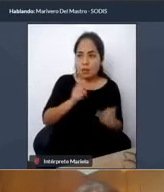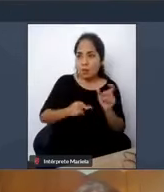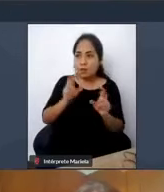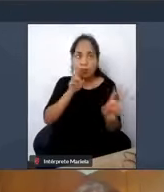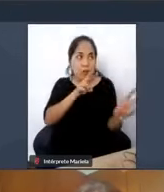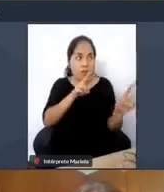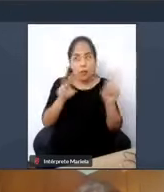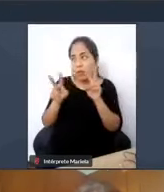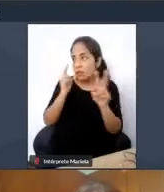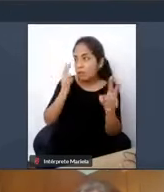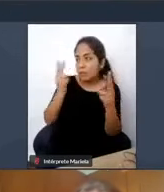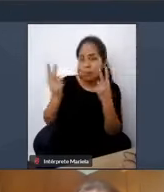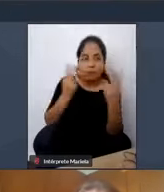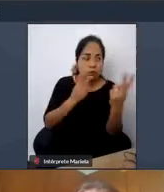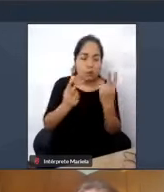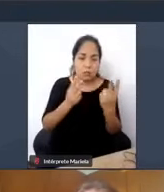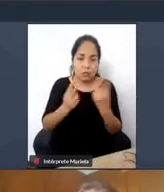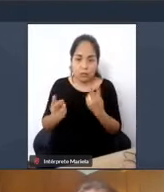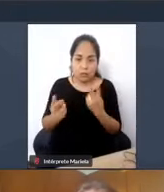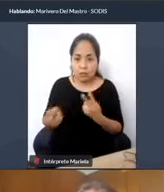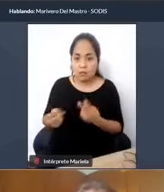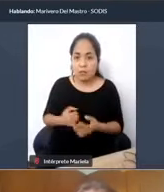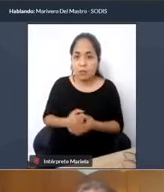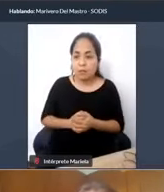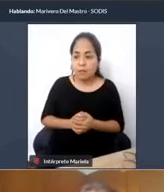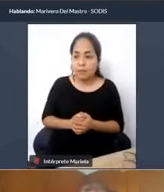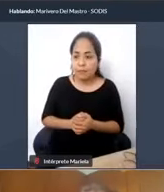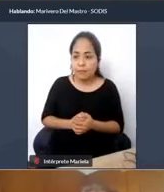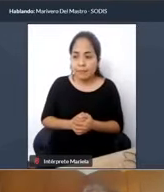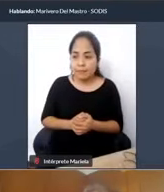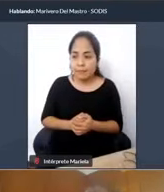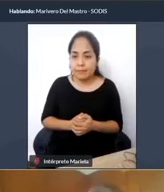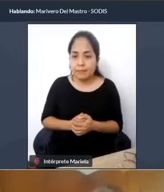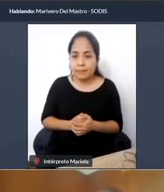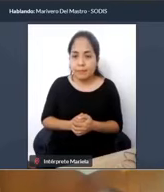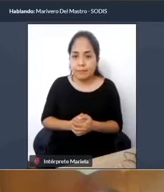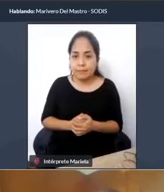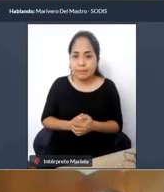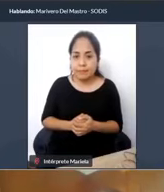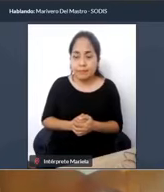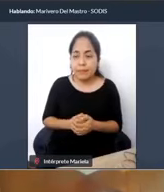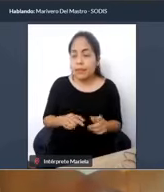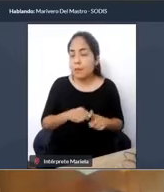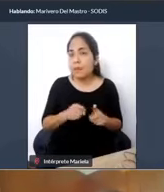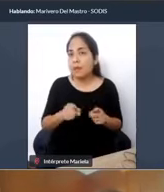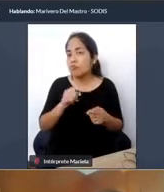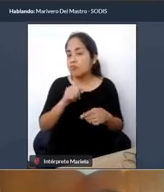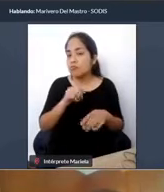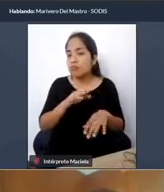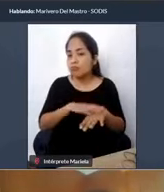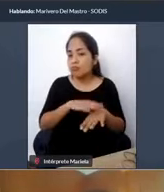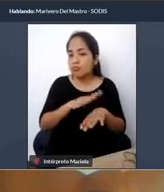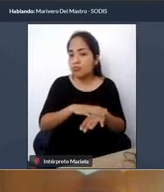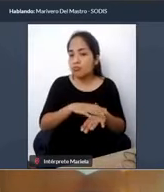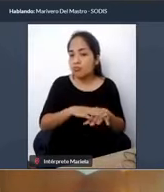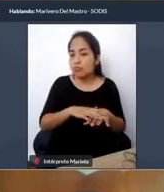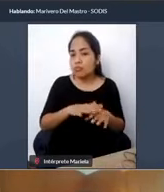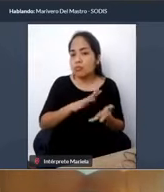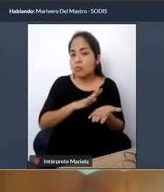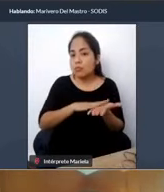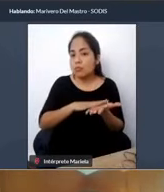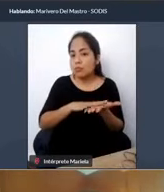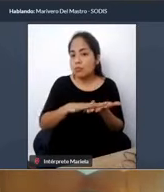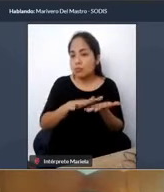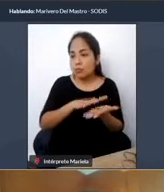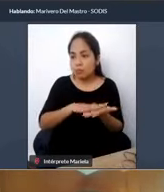accesible para todas las personas, porque es perceptible al tacto, tiene eso en la imagen que